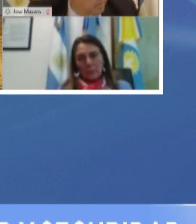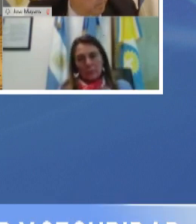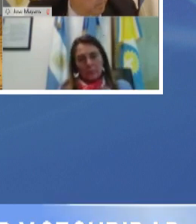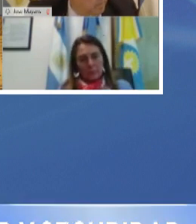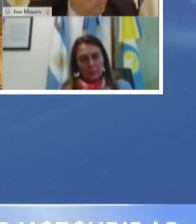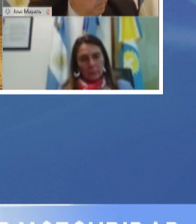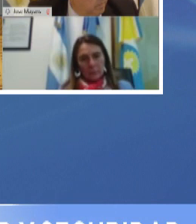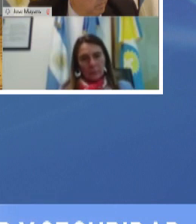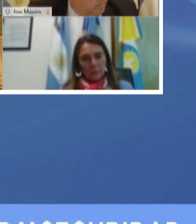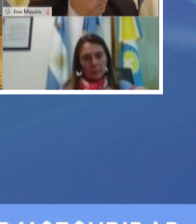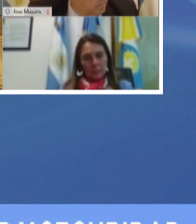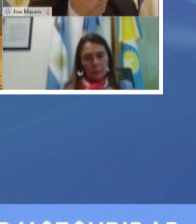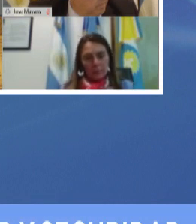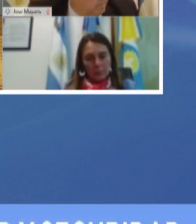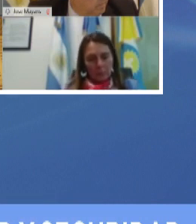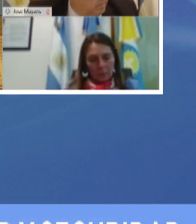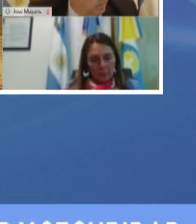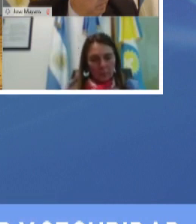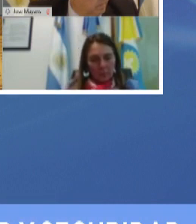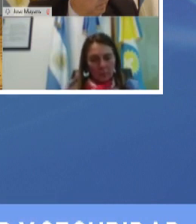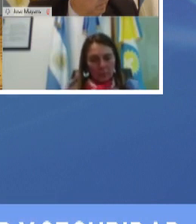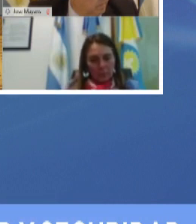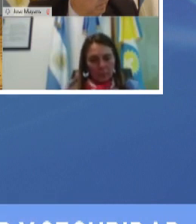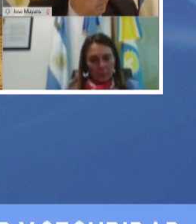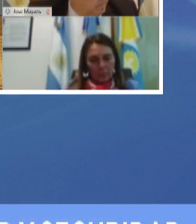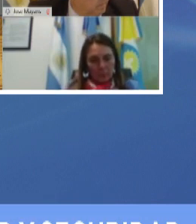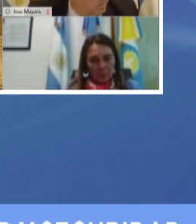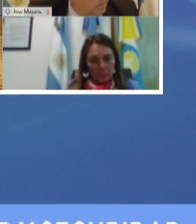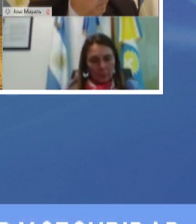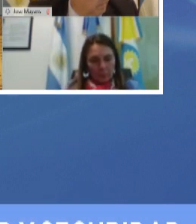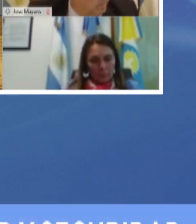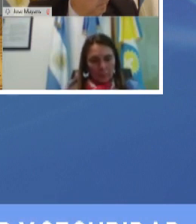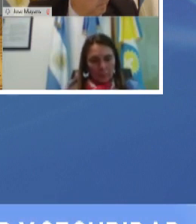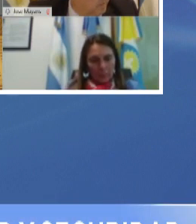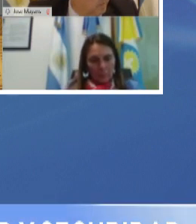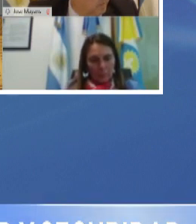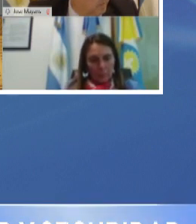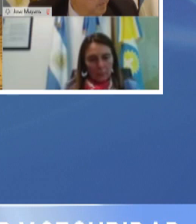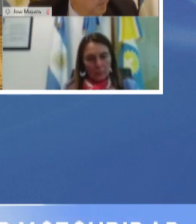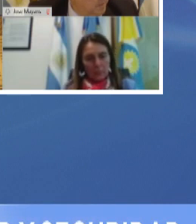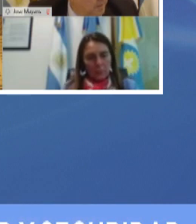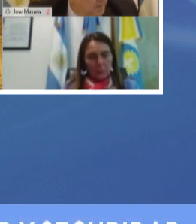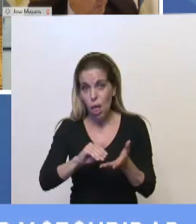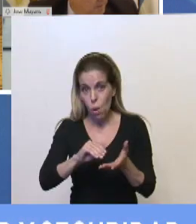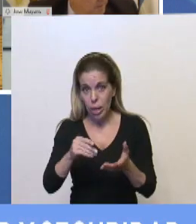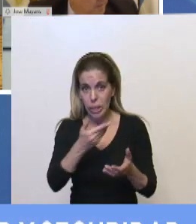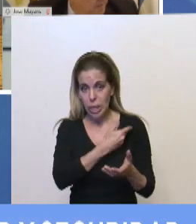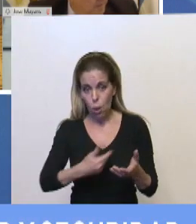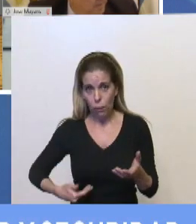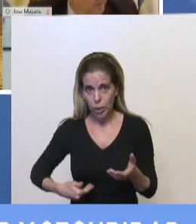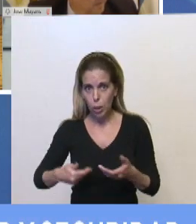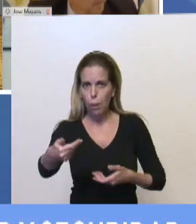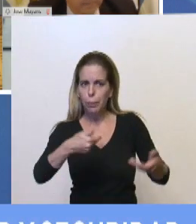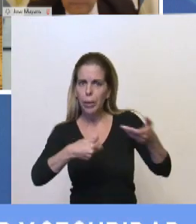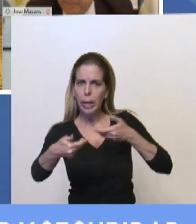de circunstancias. Se nos ha pedido en la voz de senadores preopinantes del oficialismo que nos